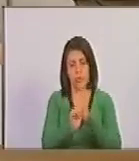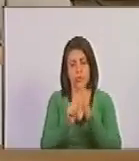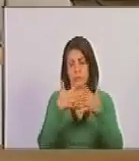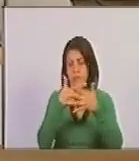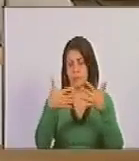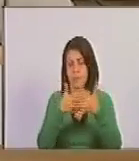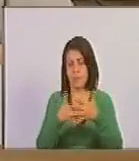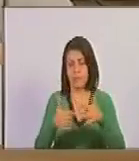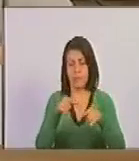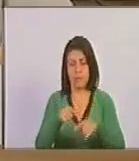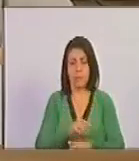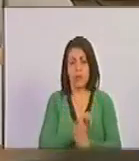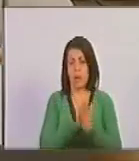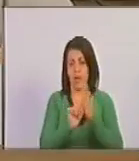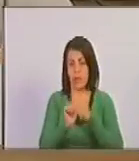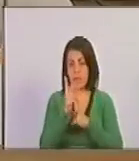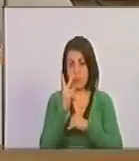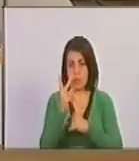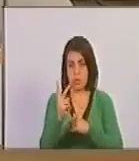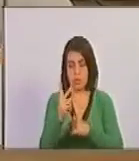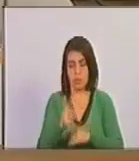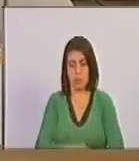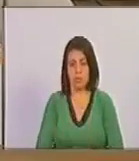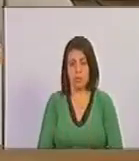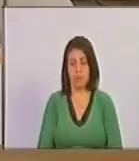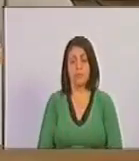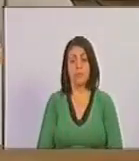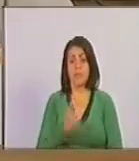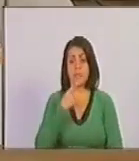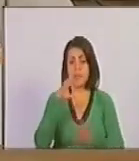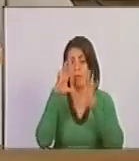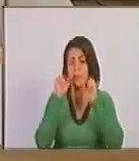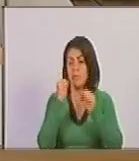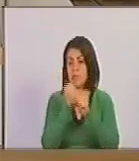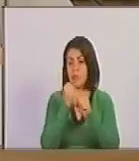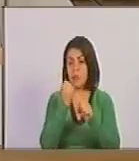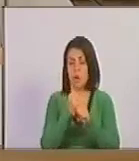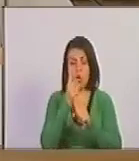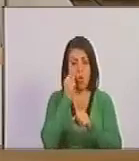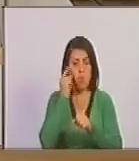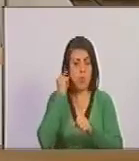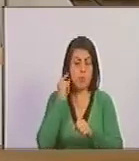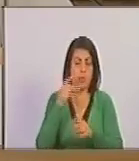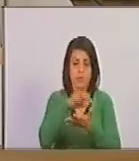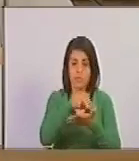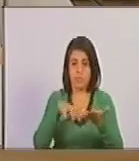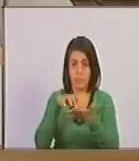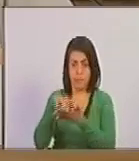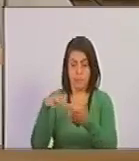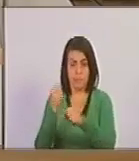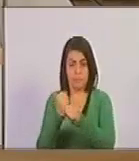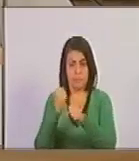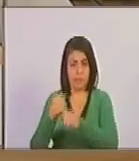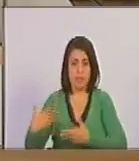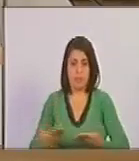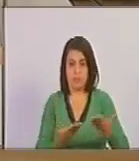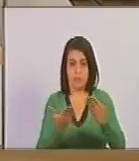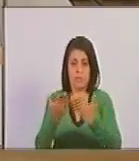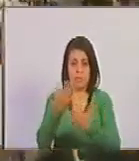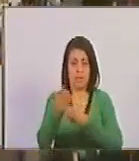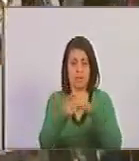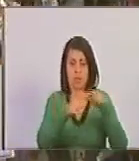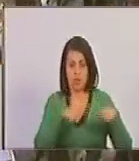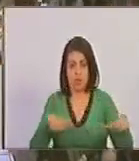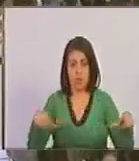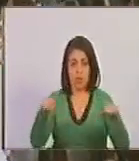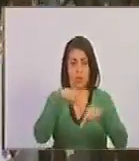queda redactado en los siguientes términos. Artículo 2. Se entiende por trabajadora o trabajador agrícola quien preste servicios en